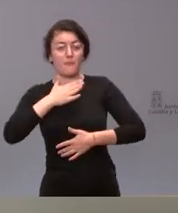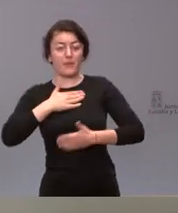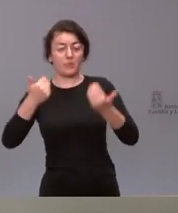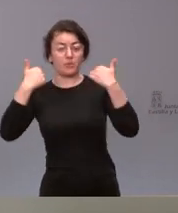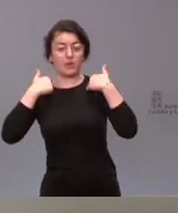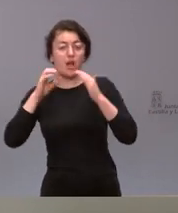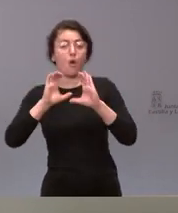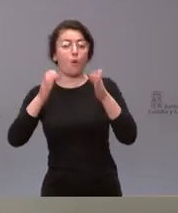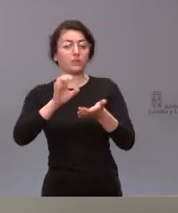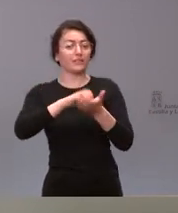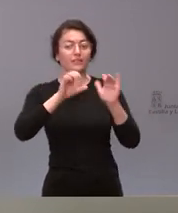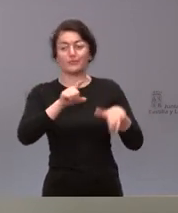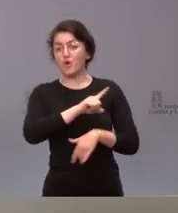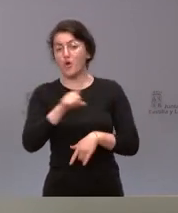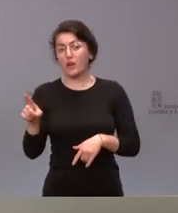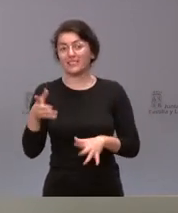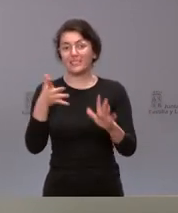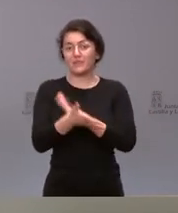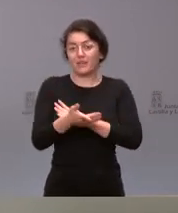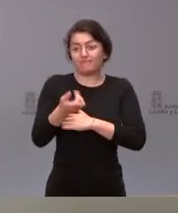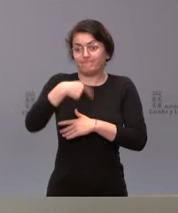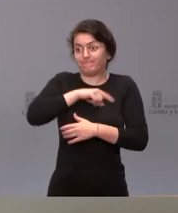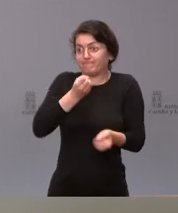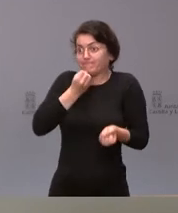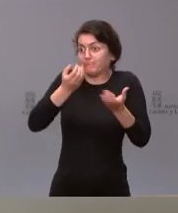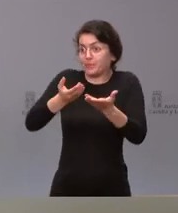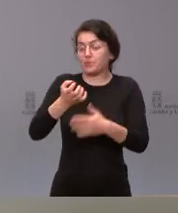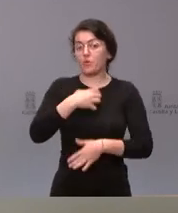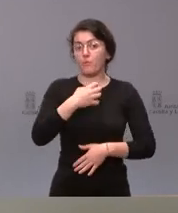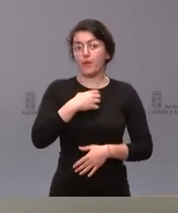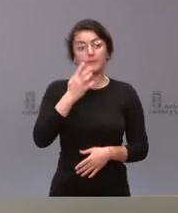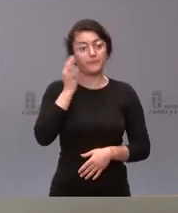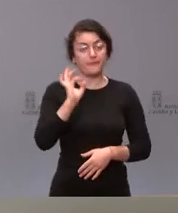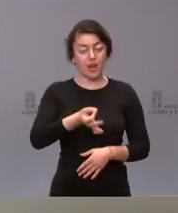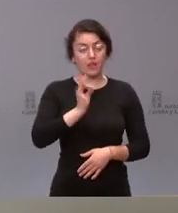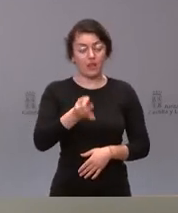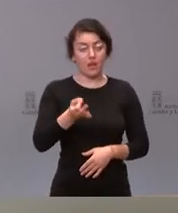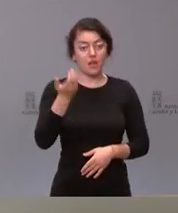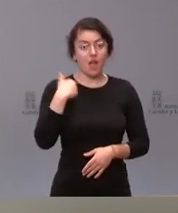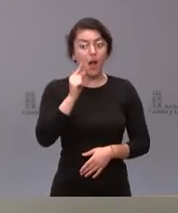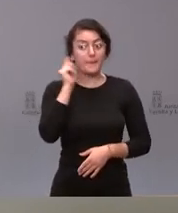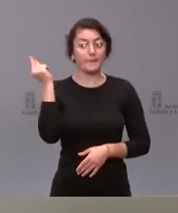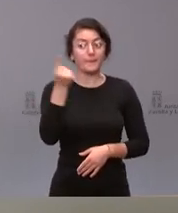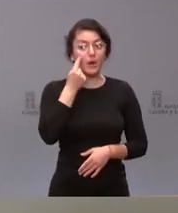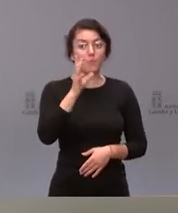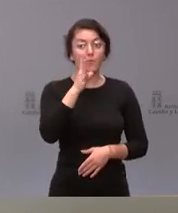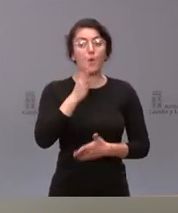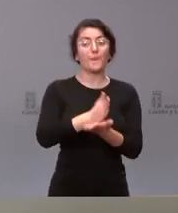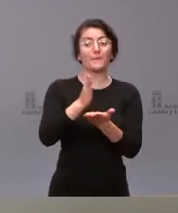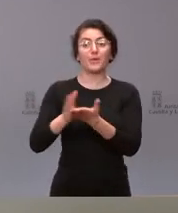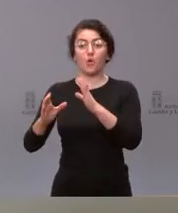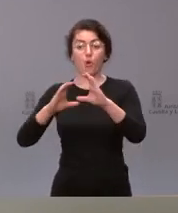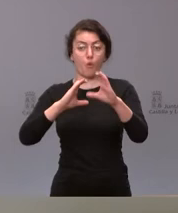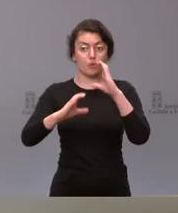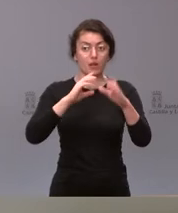no es algo que de gestión directa le podamos informar sí que hemos tenido conocimiento a través de los medios de esa denuncia y en la medida en que